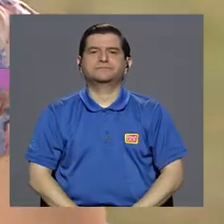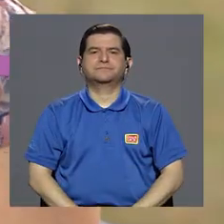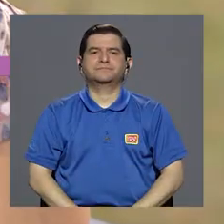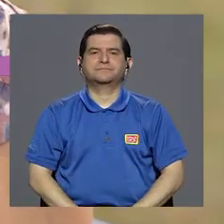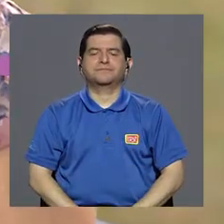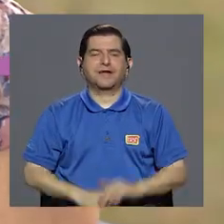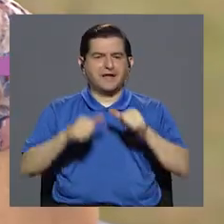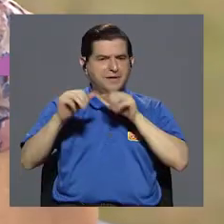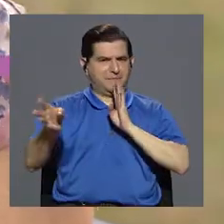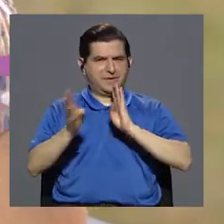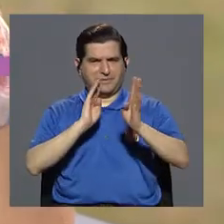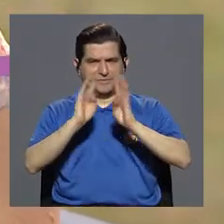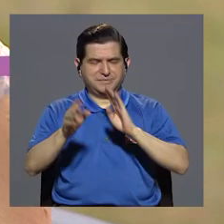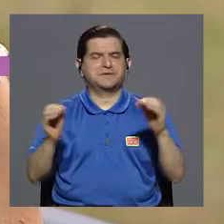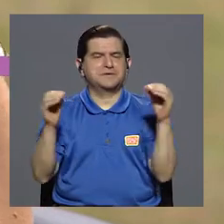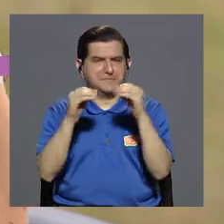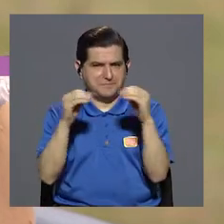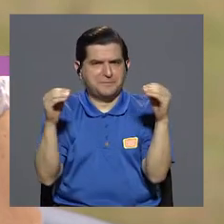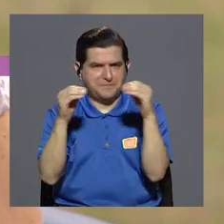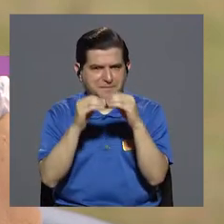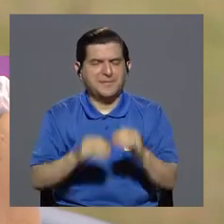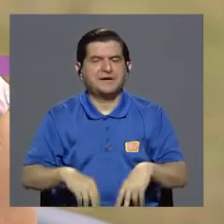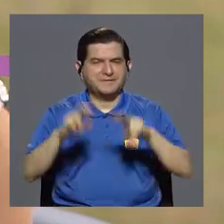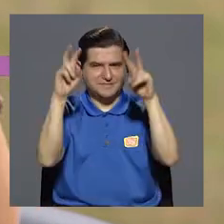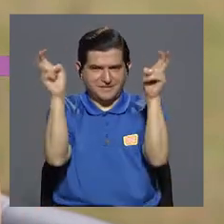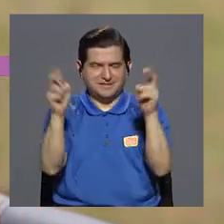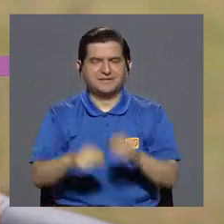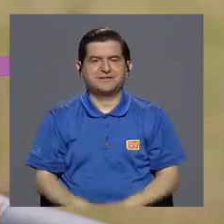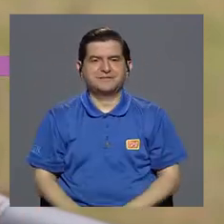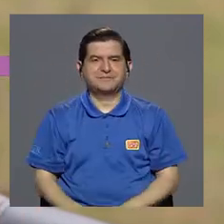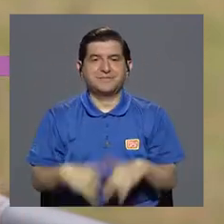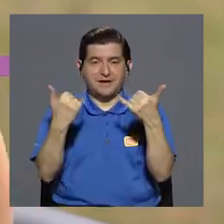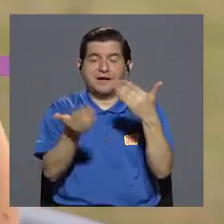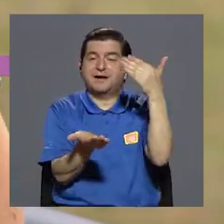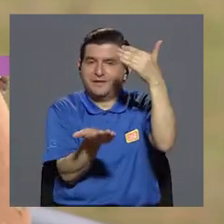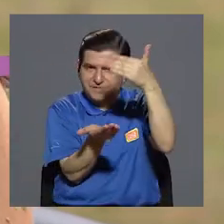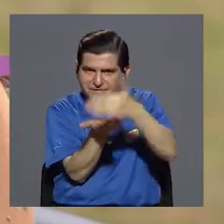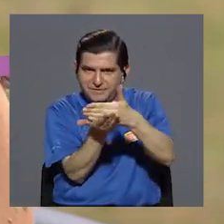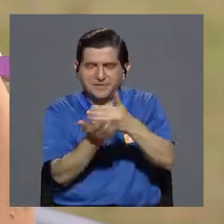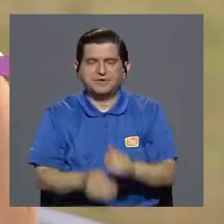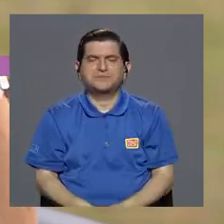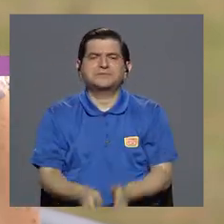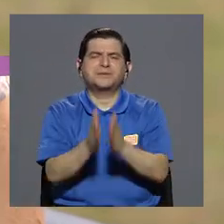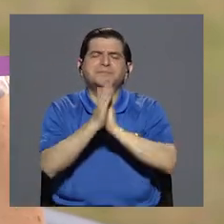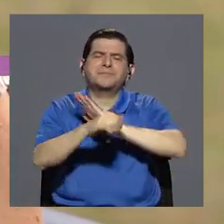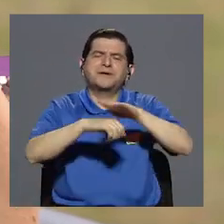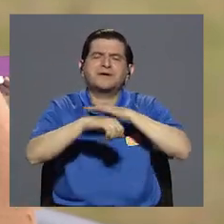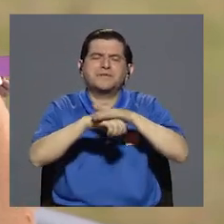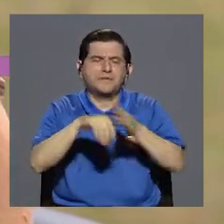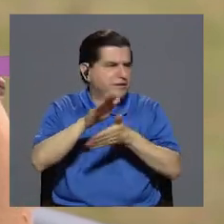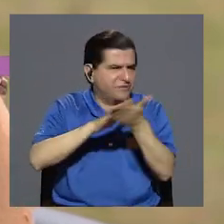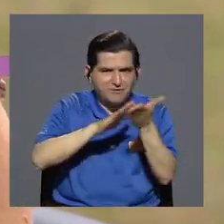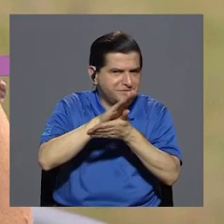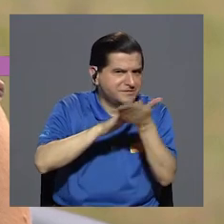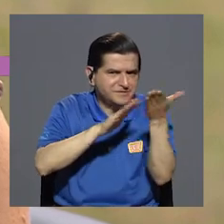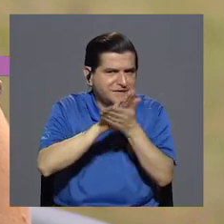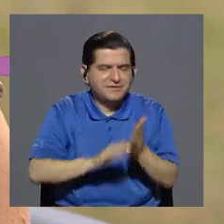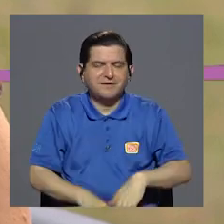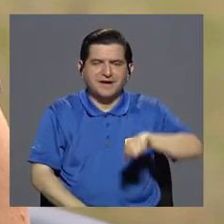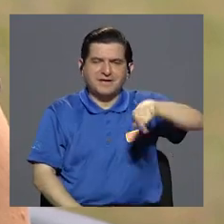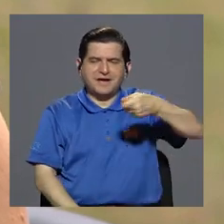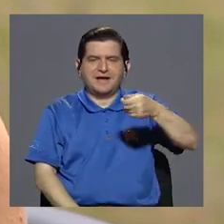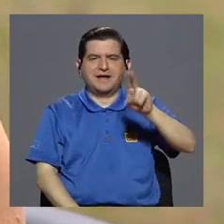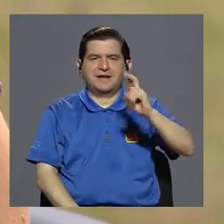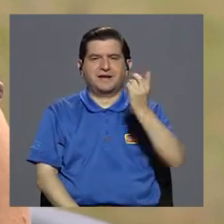vamos a seguir hablando un poquitito más acerca de este tema. Vamos a ir a un nuevo corte. Les pedimos que por favor no se separen de